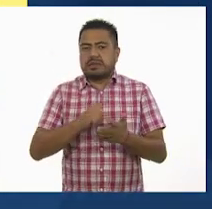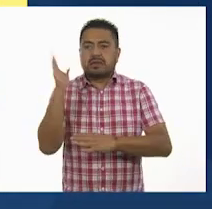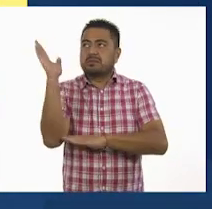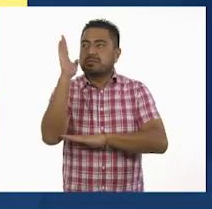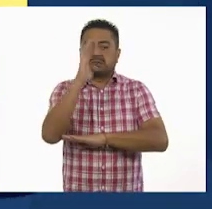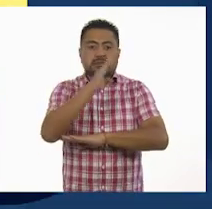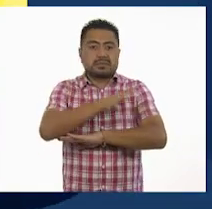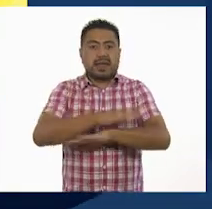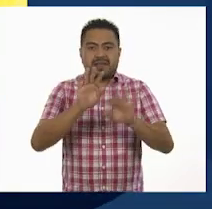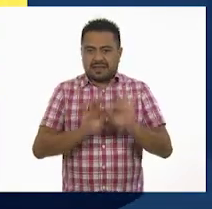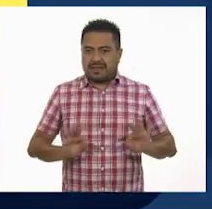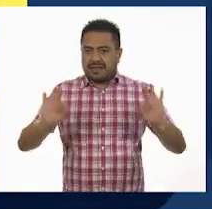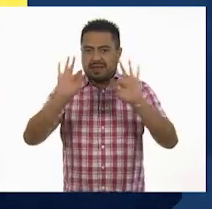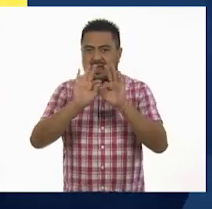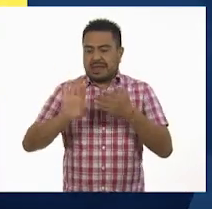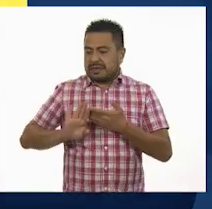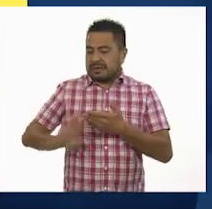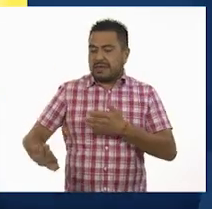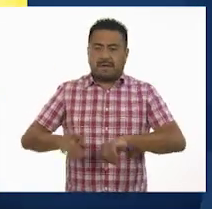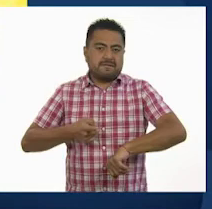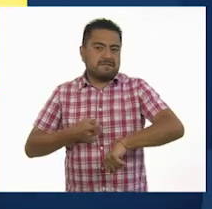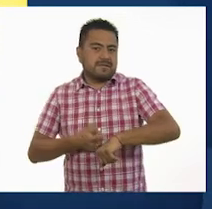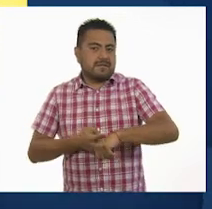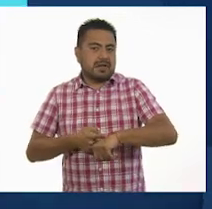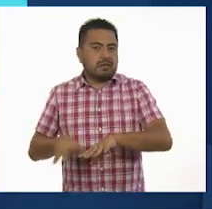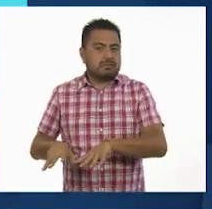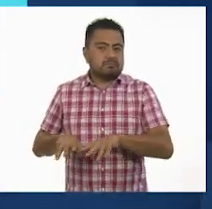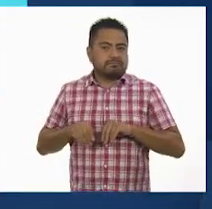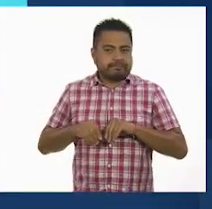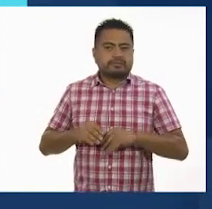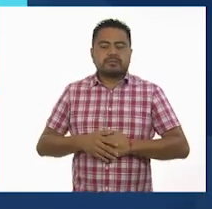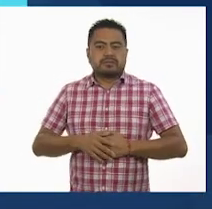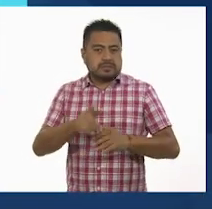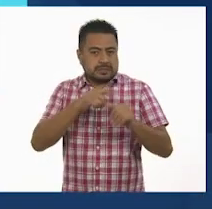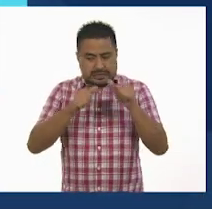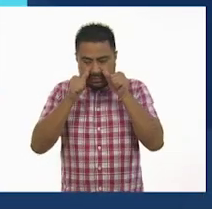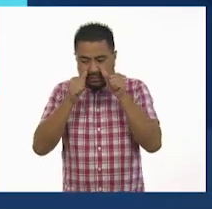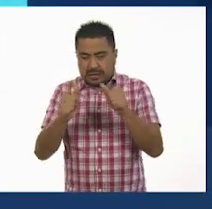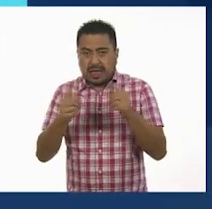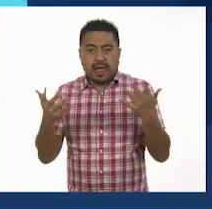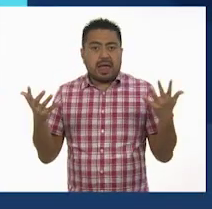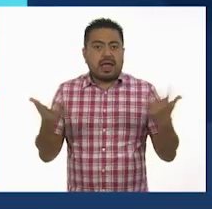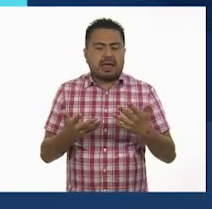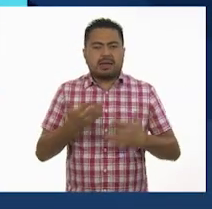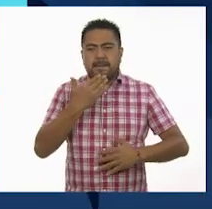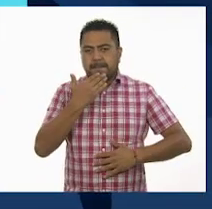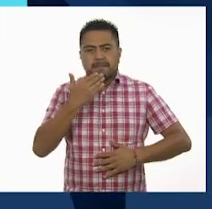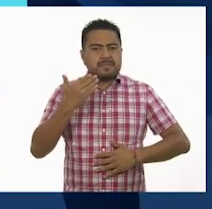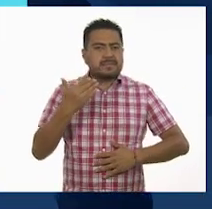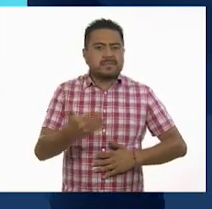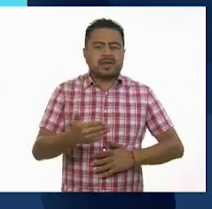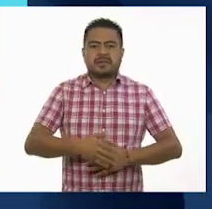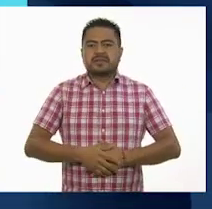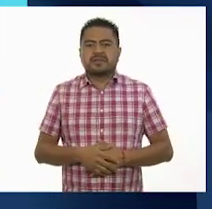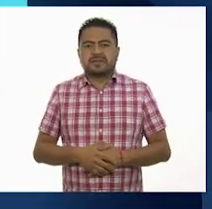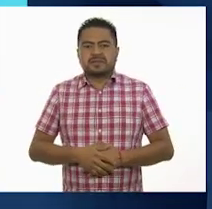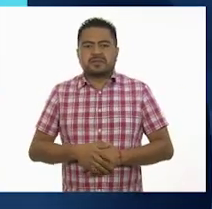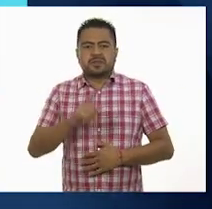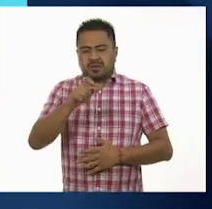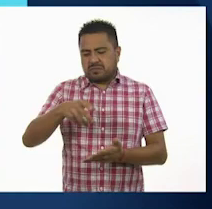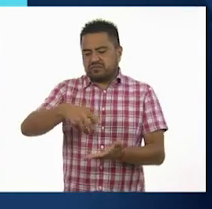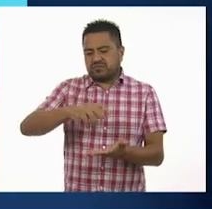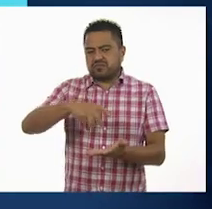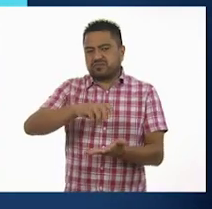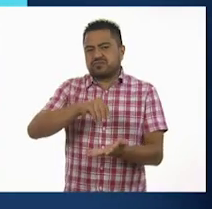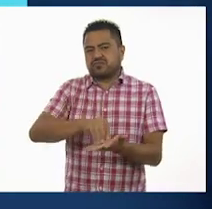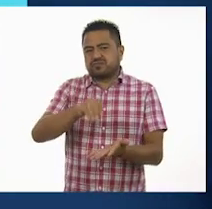día es importante para prevenir cualquier enfermedad. Sigue estos pasos para hacerlo correctamente. Moja